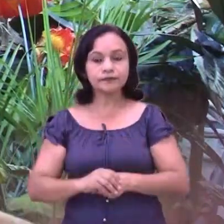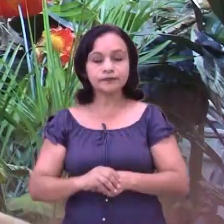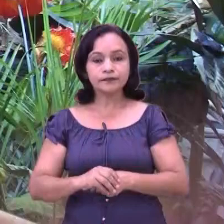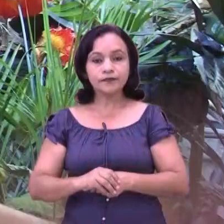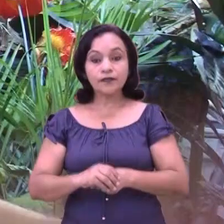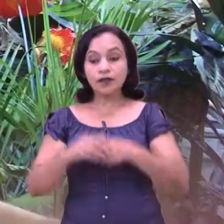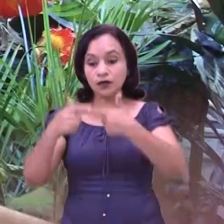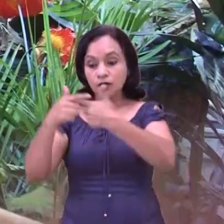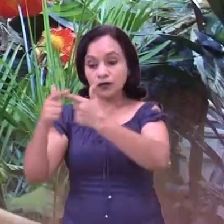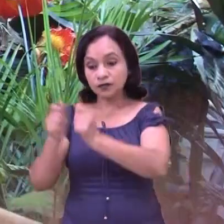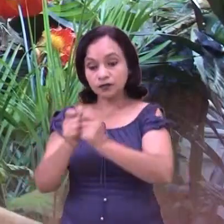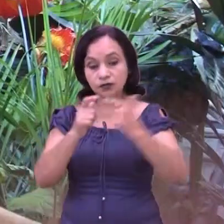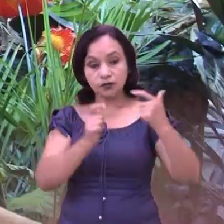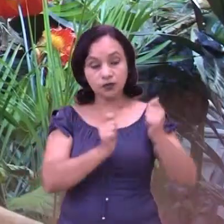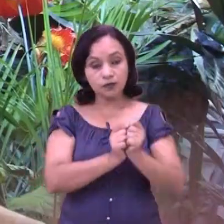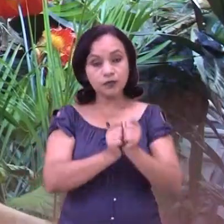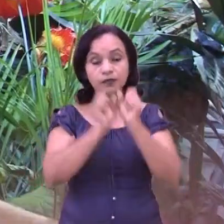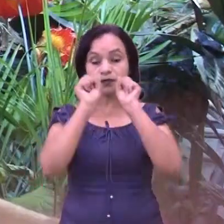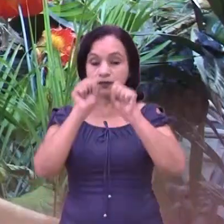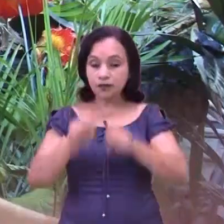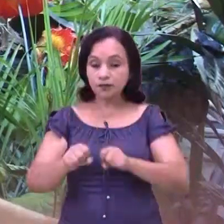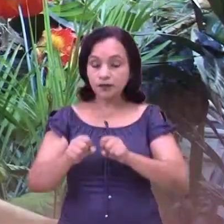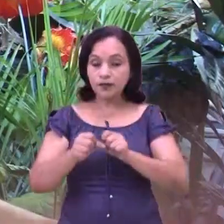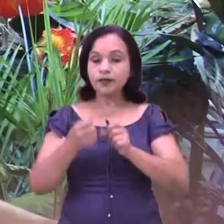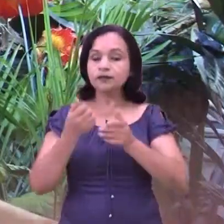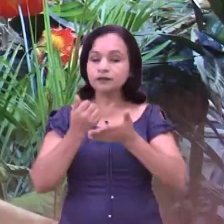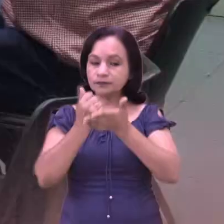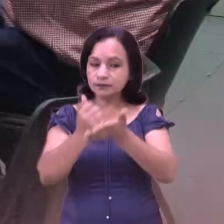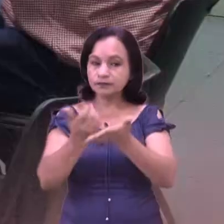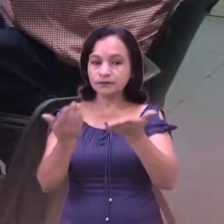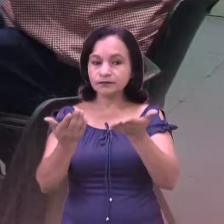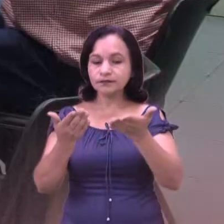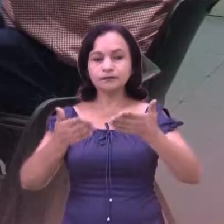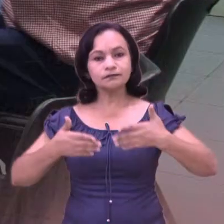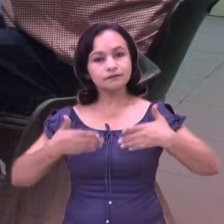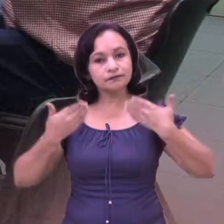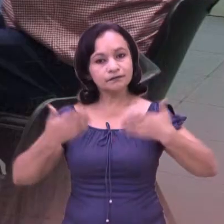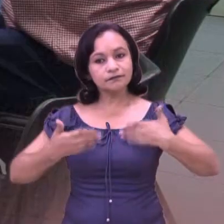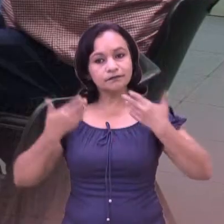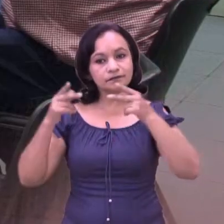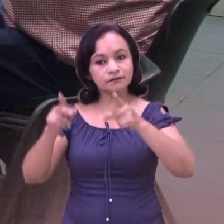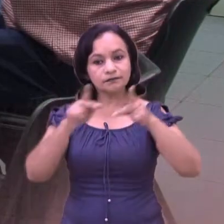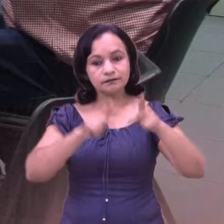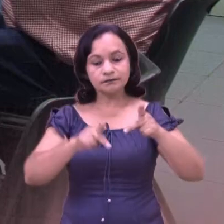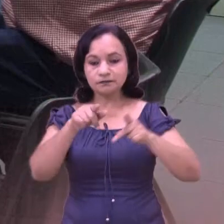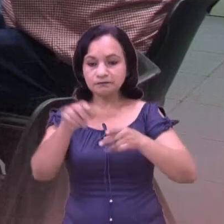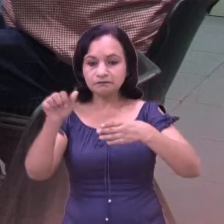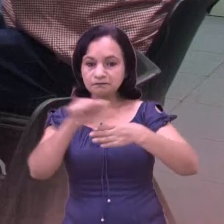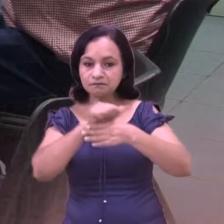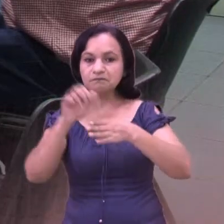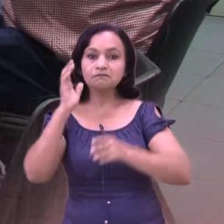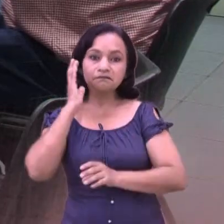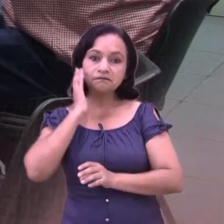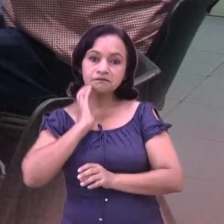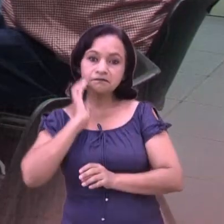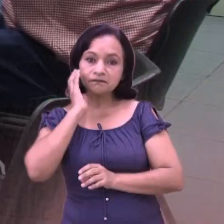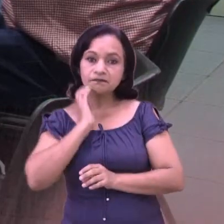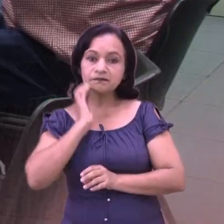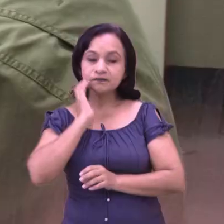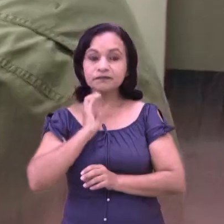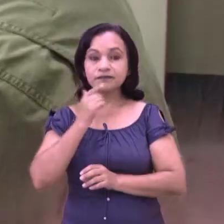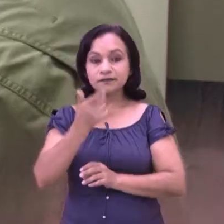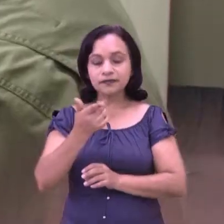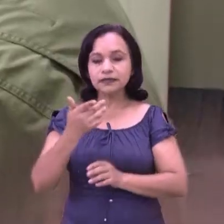Entonces, con ellos desde aquí se puede restablecer. La satisfacción de contar con un personal altamente preparado para las